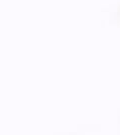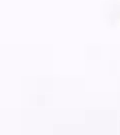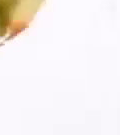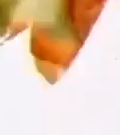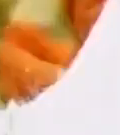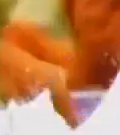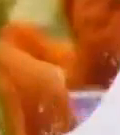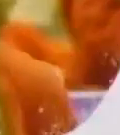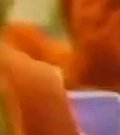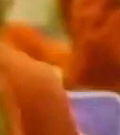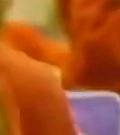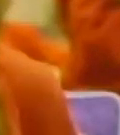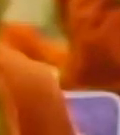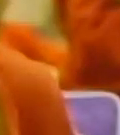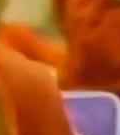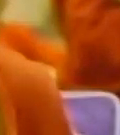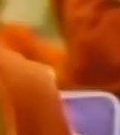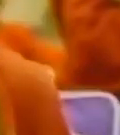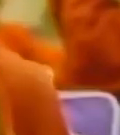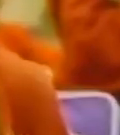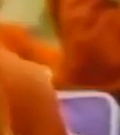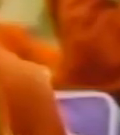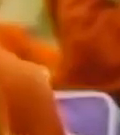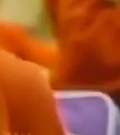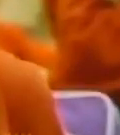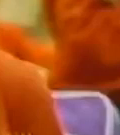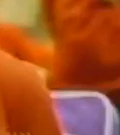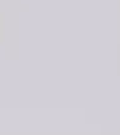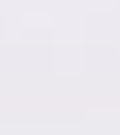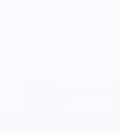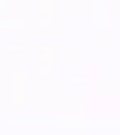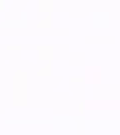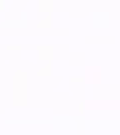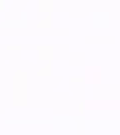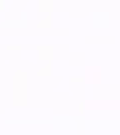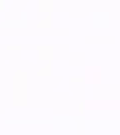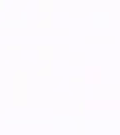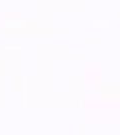A continuación, comunicación y lenguaje preprimaria.